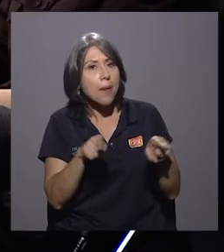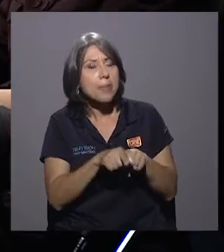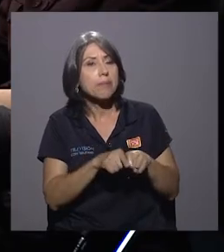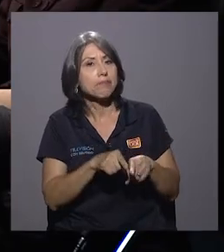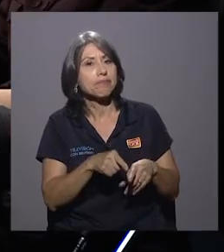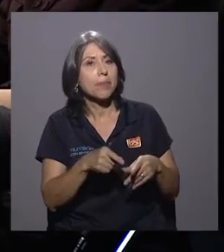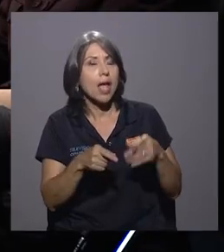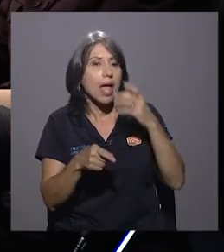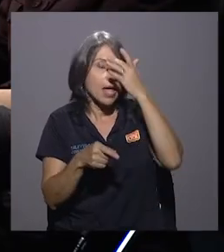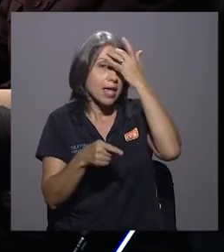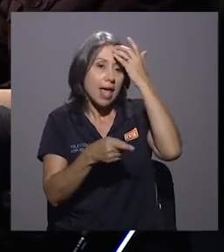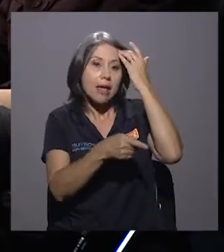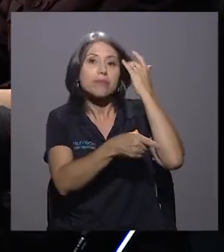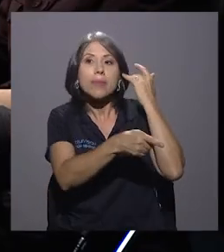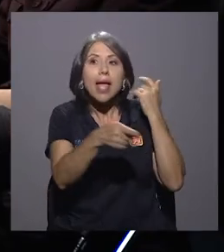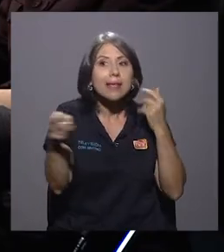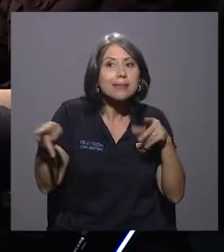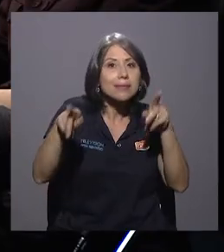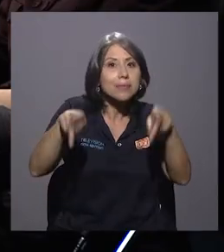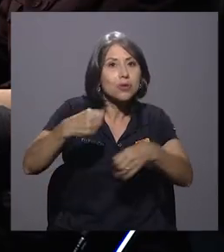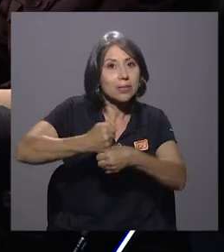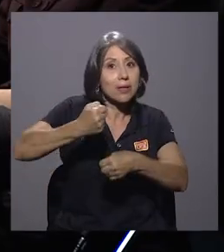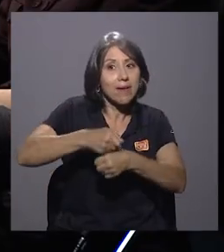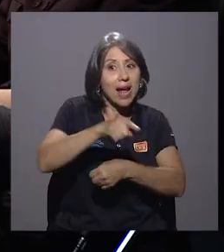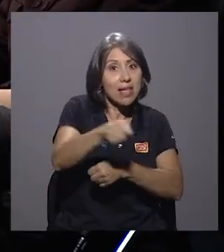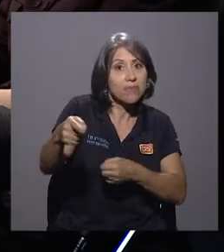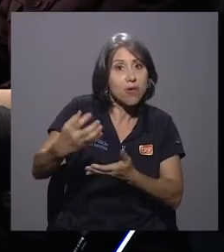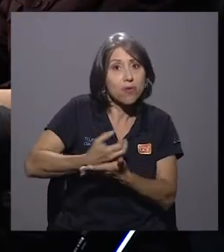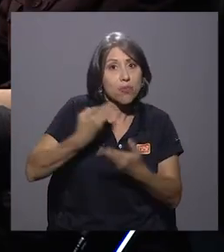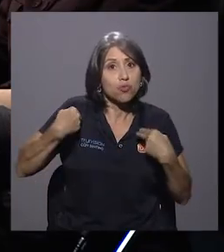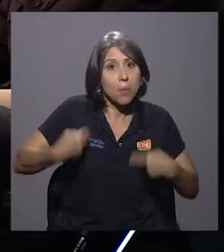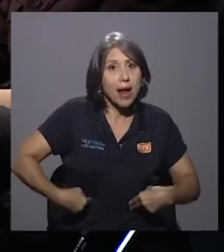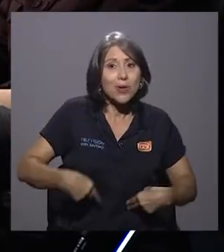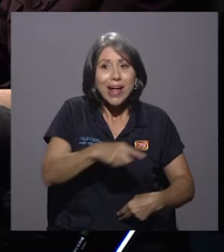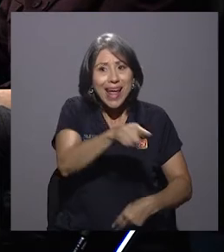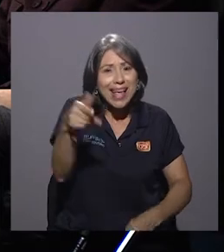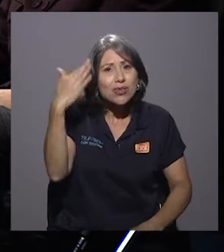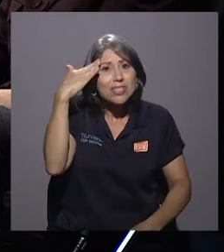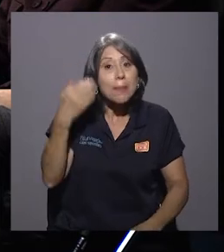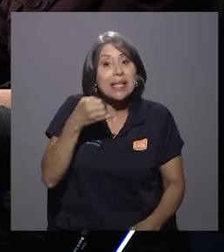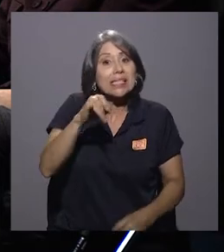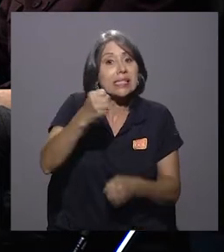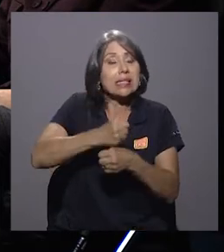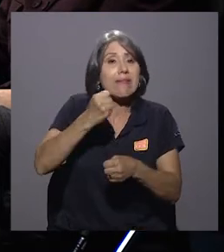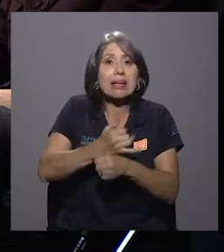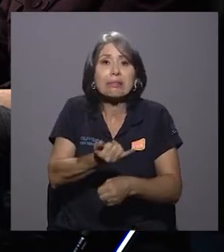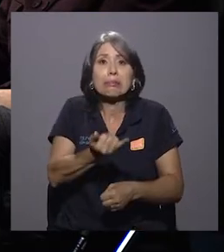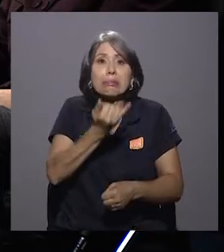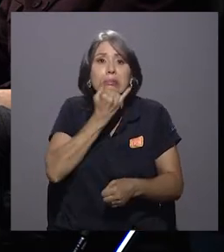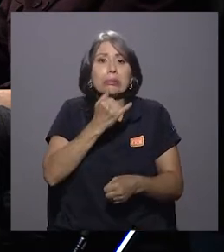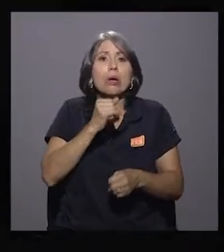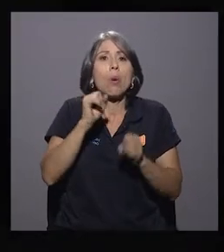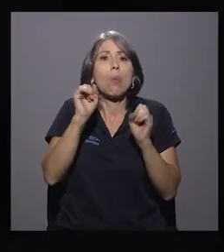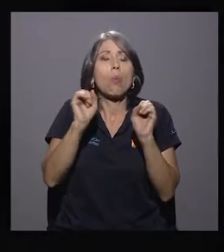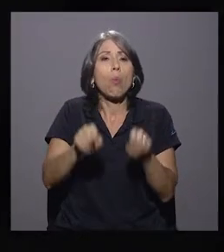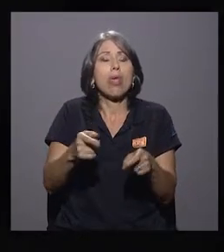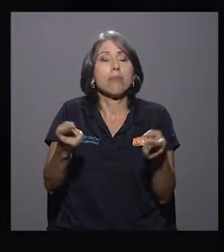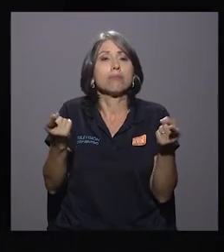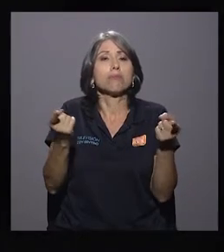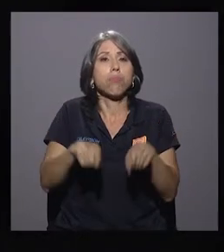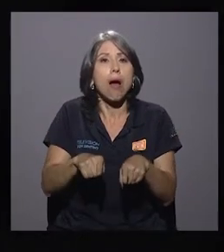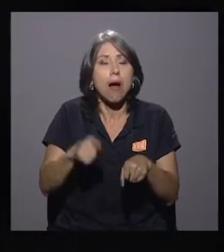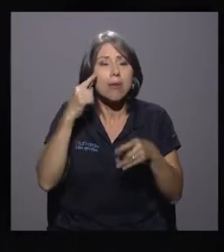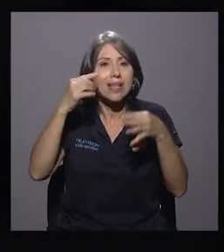saber a ese recurso humano que en un momento determinado esas malas prácticas deberían detonar en una decisión, inclusive,